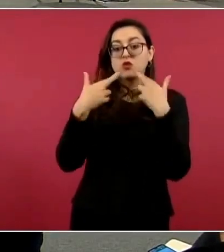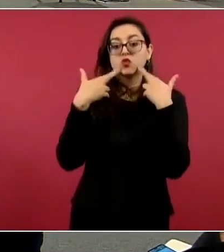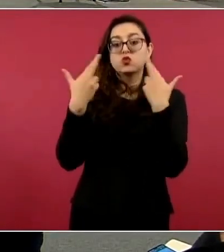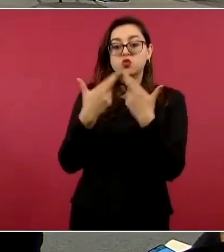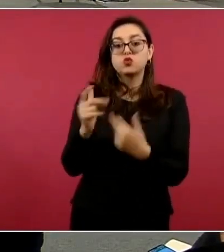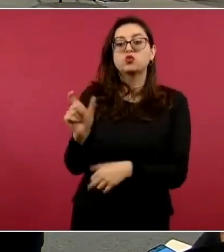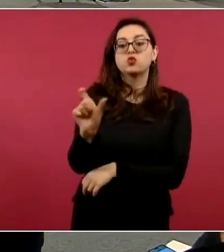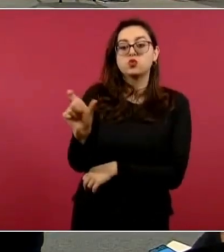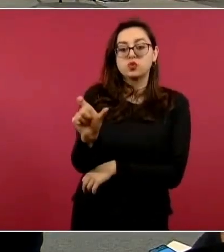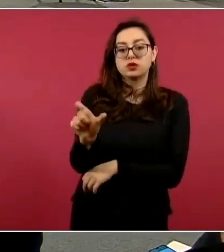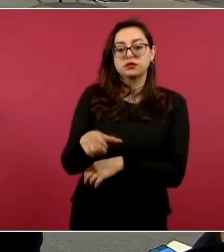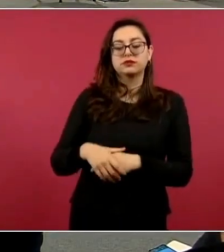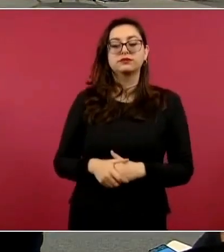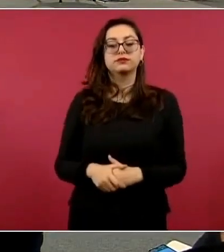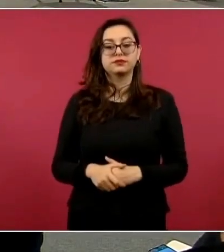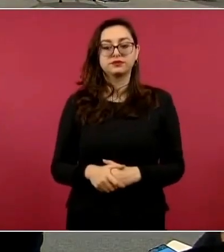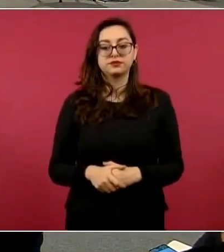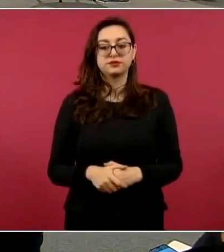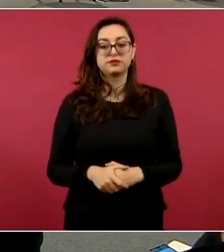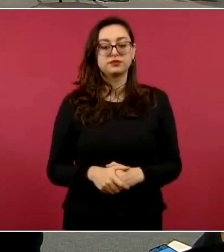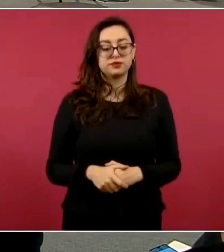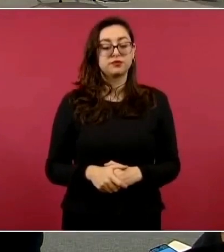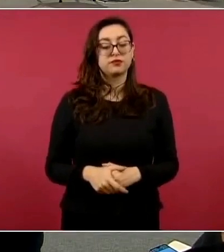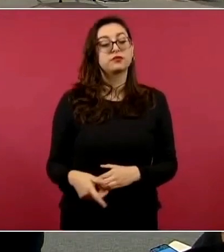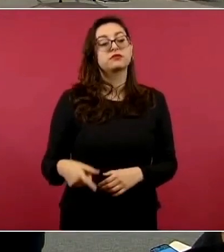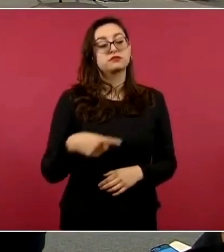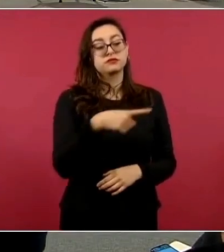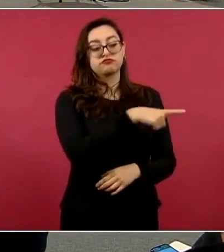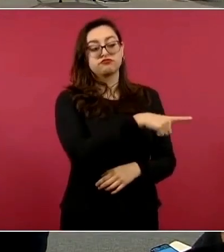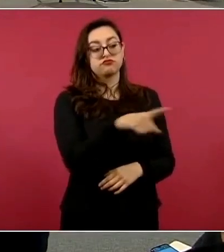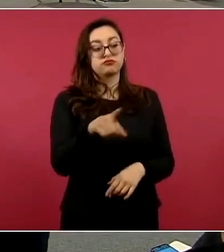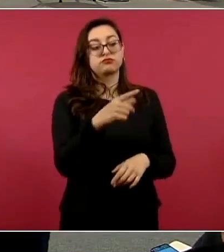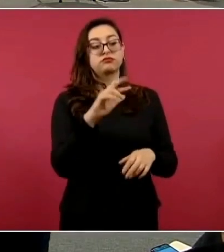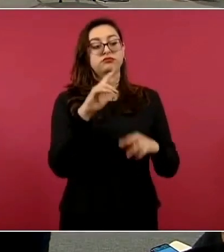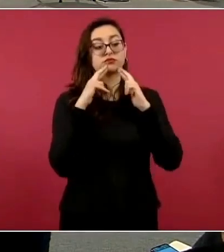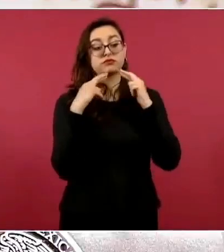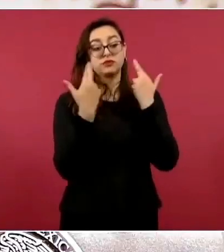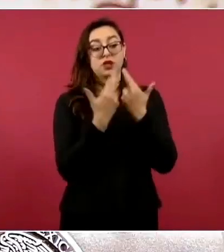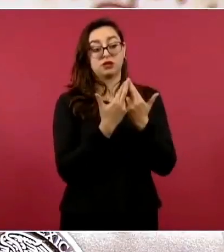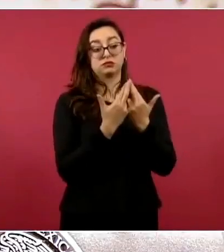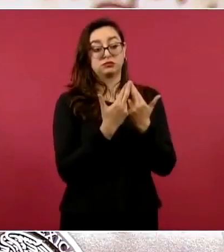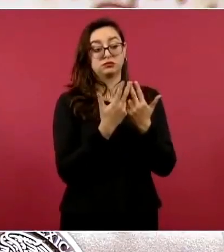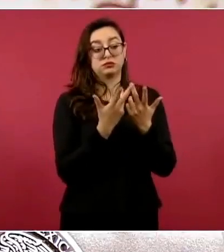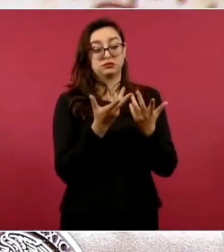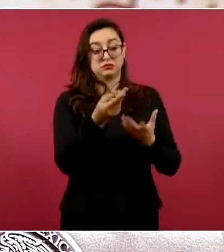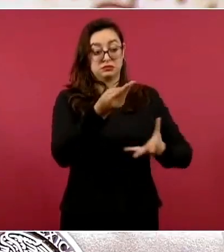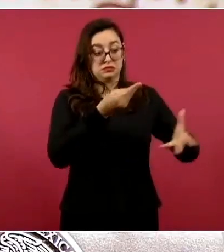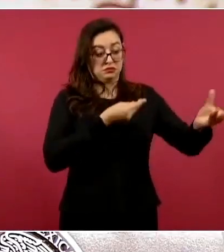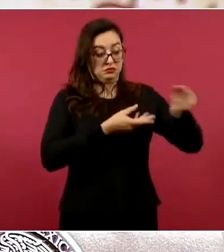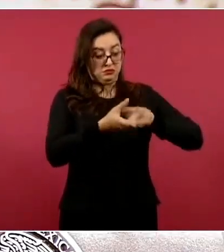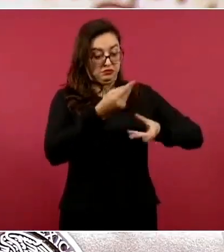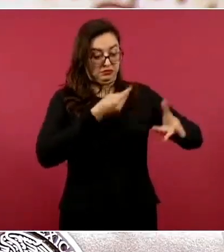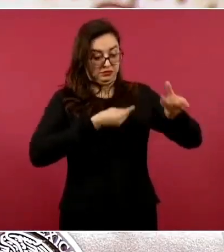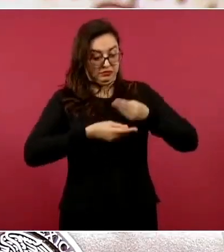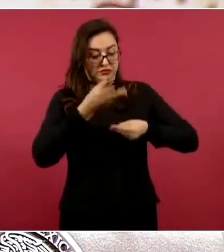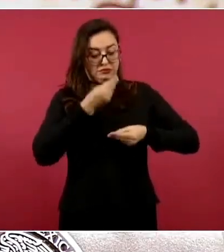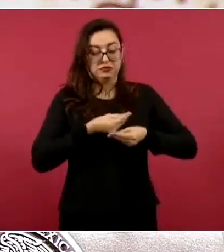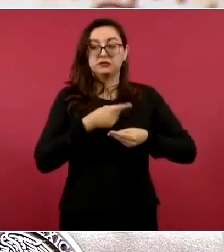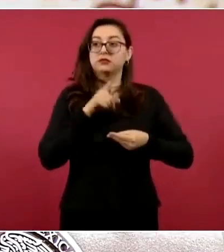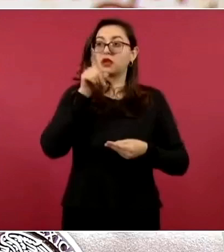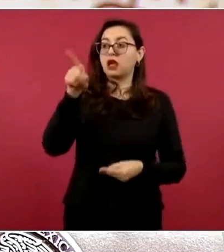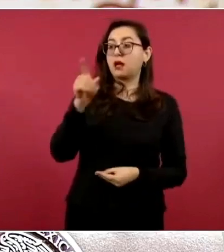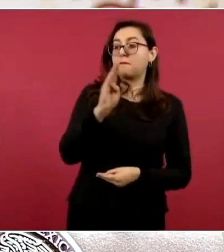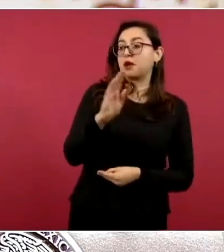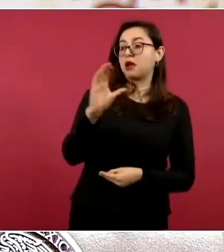Mandamos toda la información que ustedes nos entregaron al gobierno de Baja California Sur. Efectivamente,